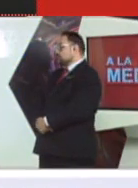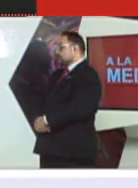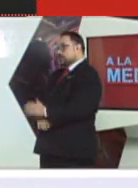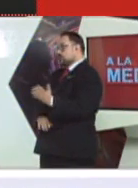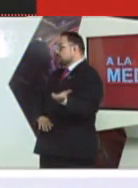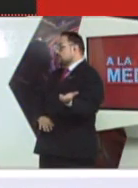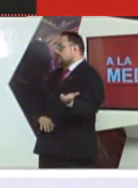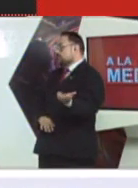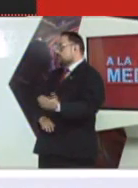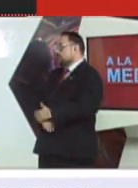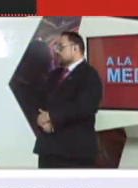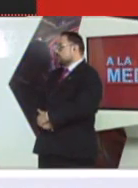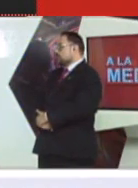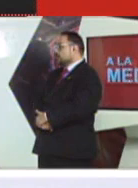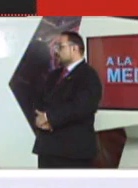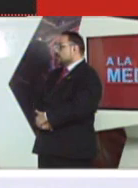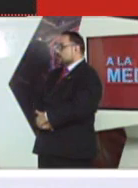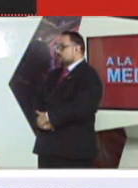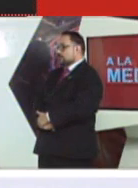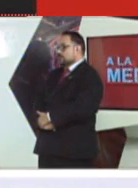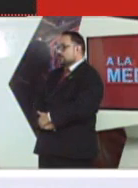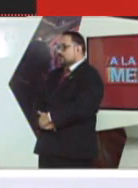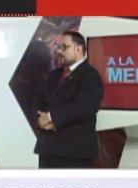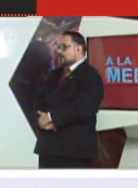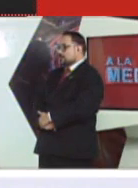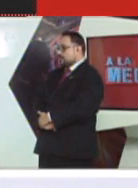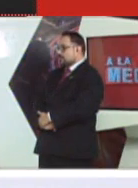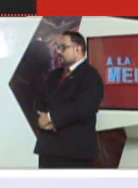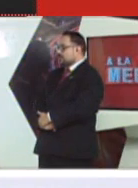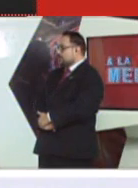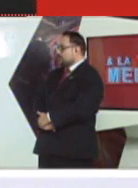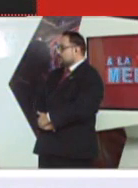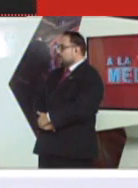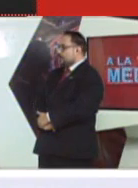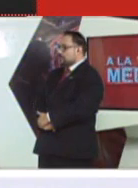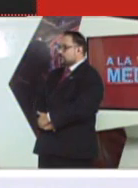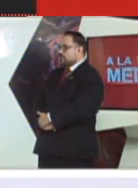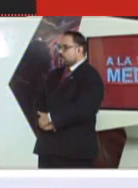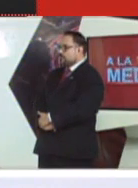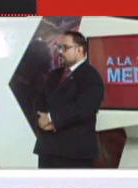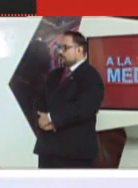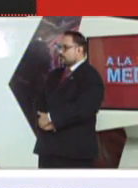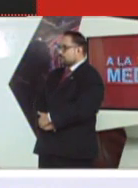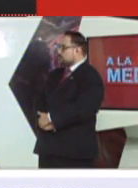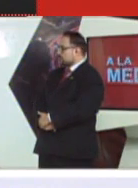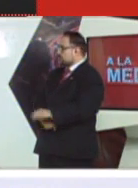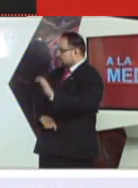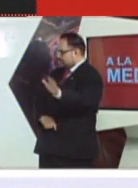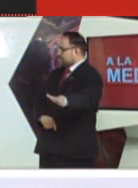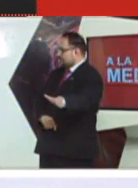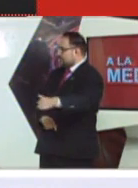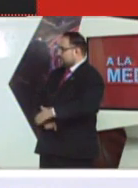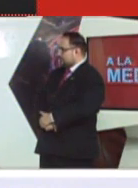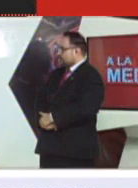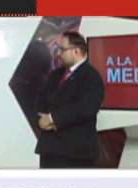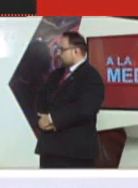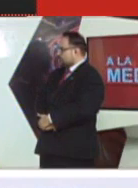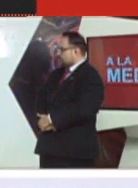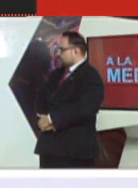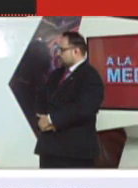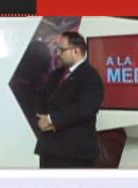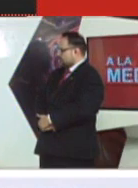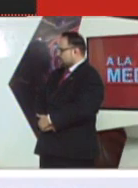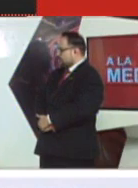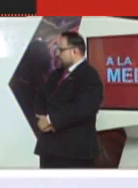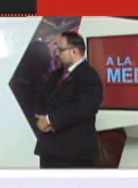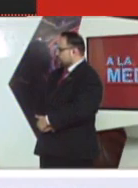semanas después de que dieron esta reapertura total en Brasil, estaban teniendo aproximadamente 3 mil personas que estaban enterrando. Era una